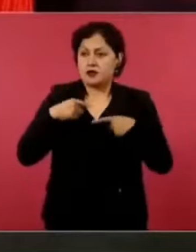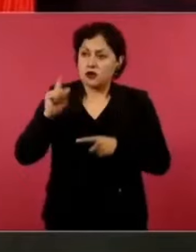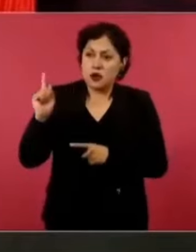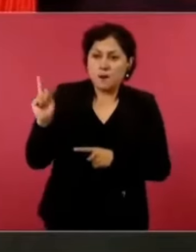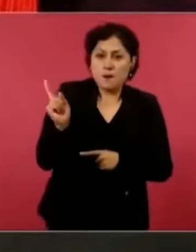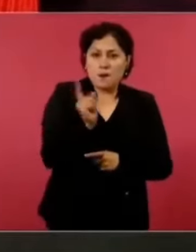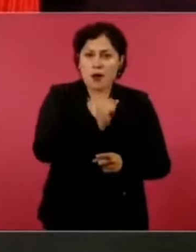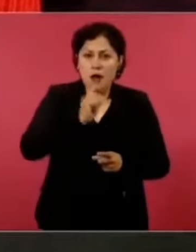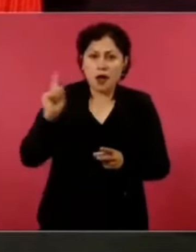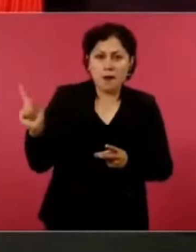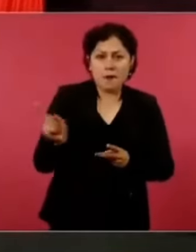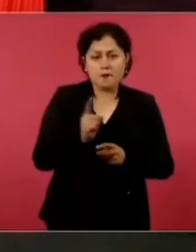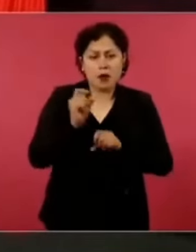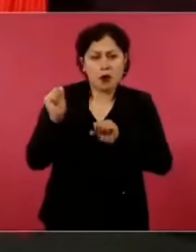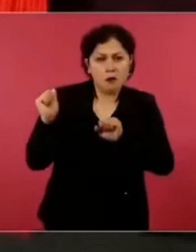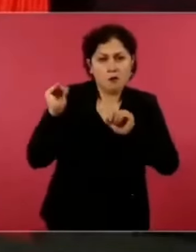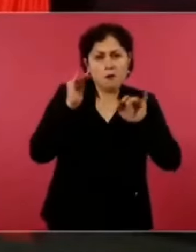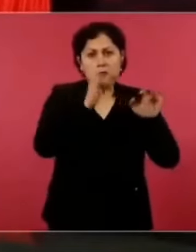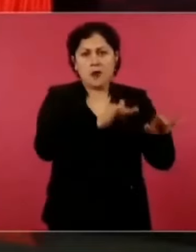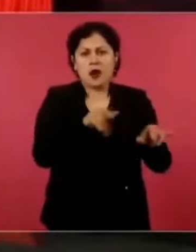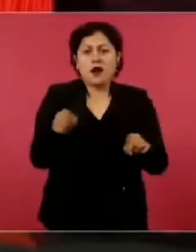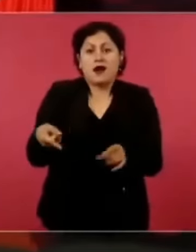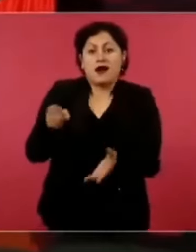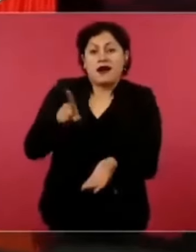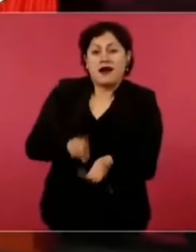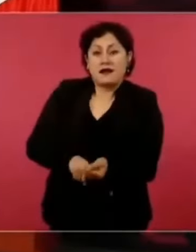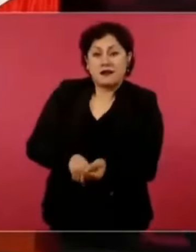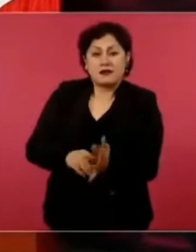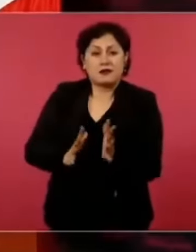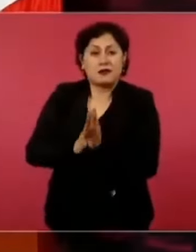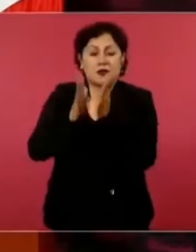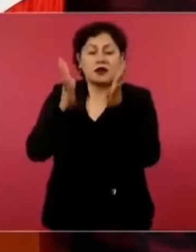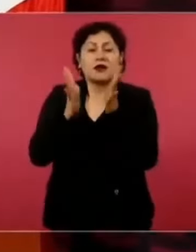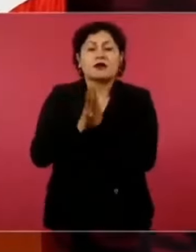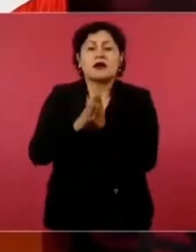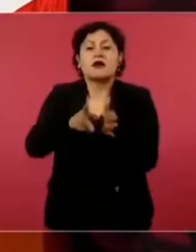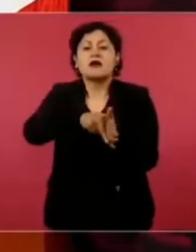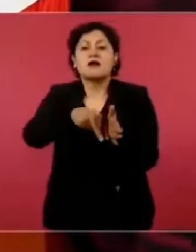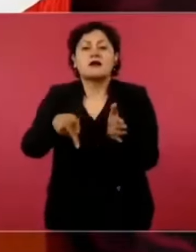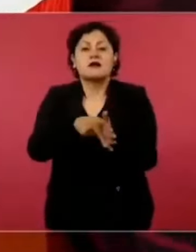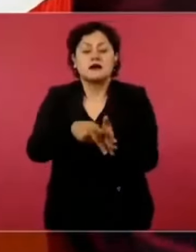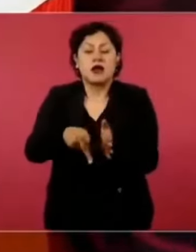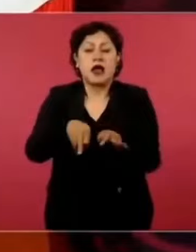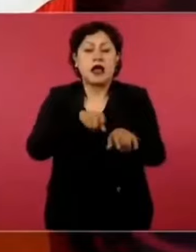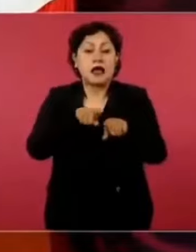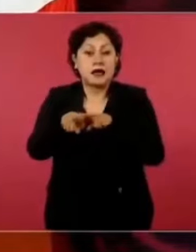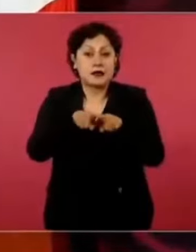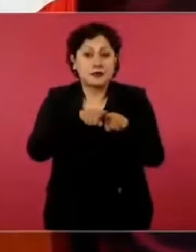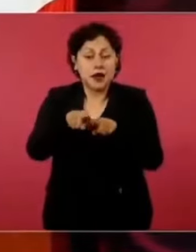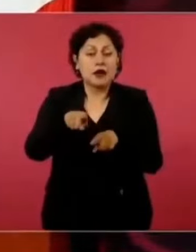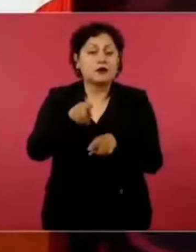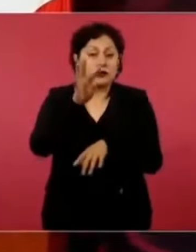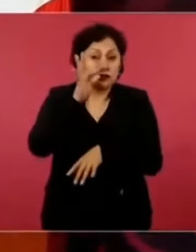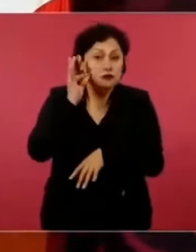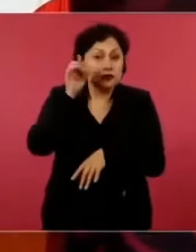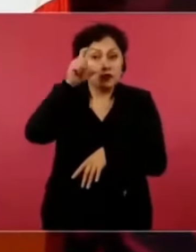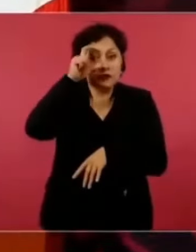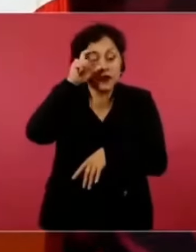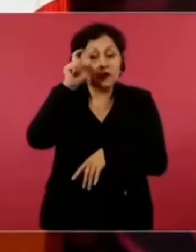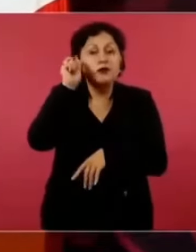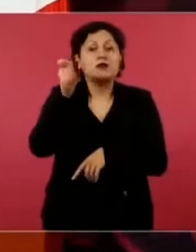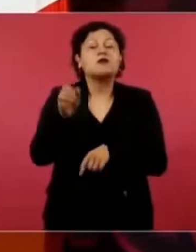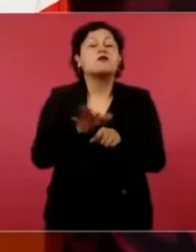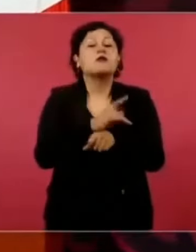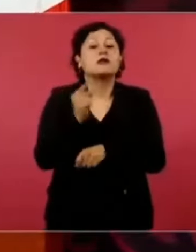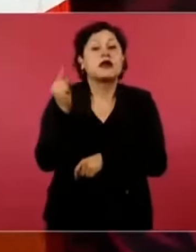regeneración que hacían los Flores Vagón en Estados Unidos, porque aquí no se podía, porque los